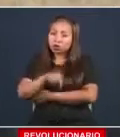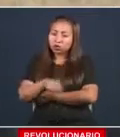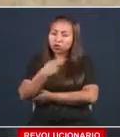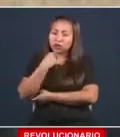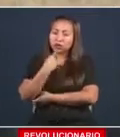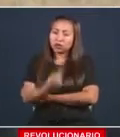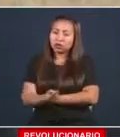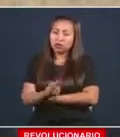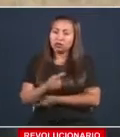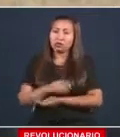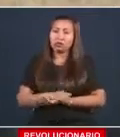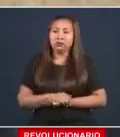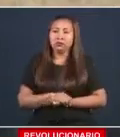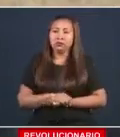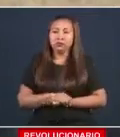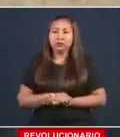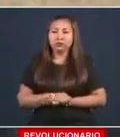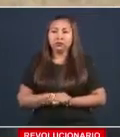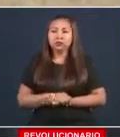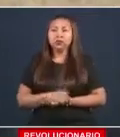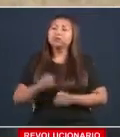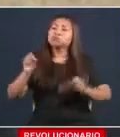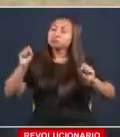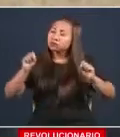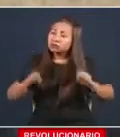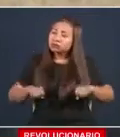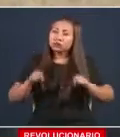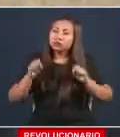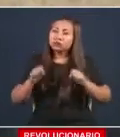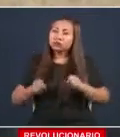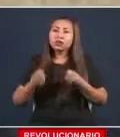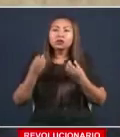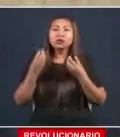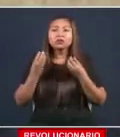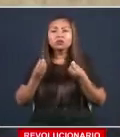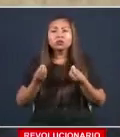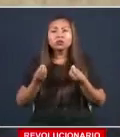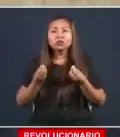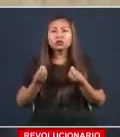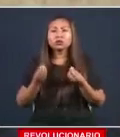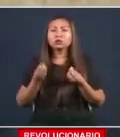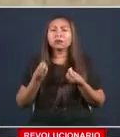curul. Sí, hay muy malos, ministro.